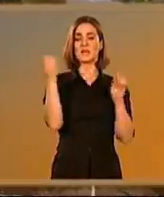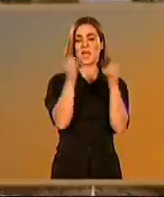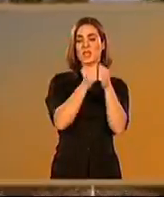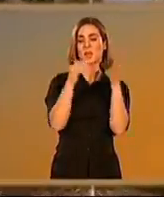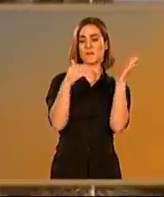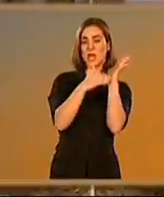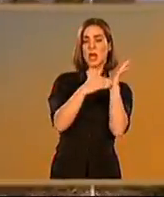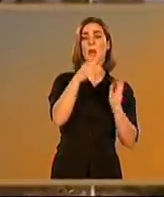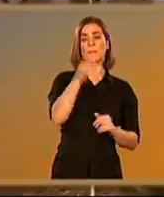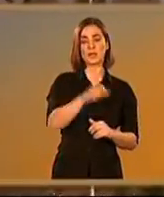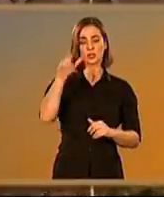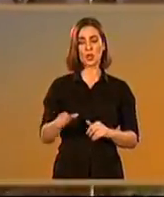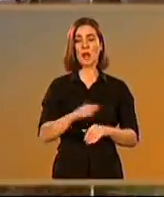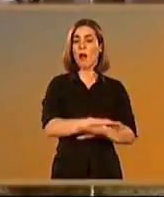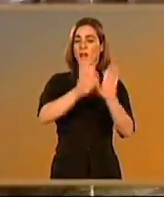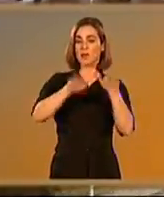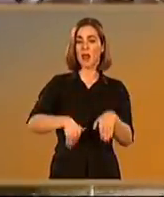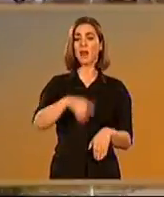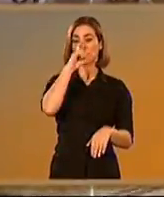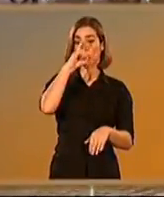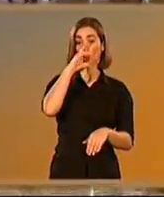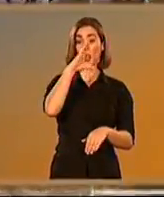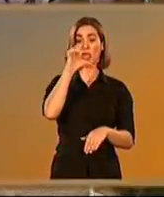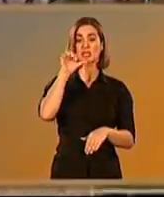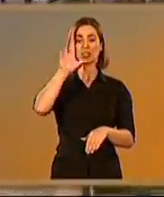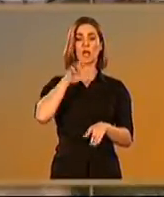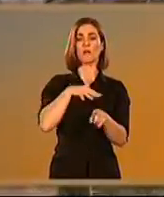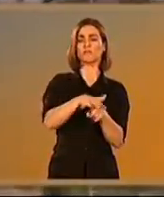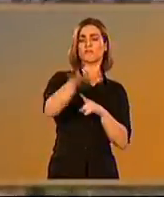Córdoba fue saqueada y finalmente sometida al poder de César.